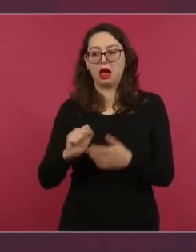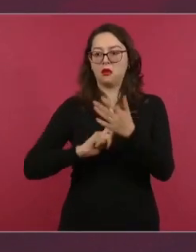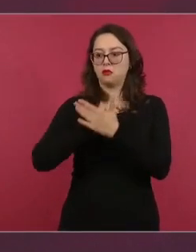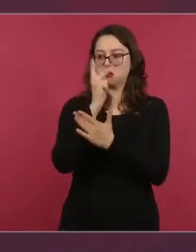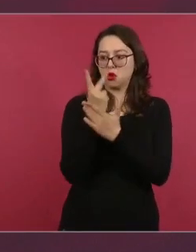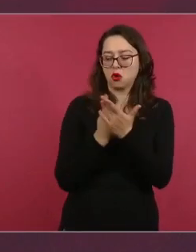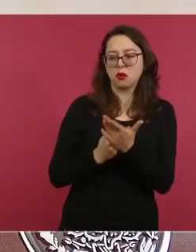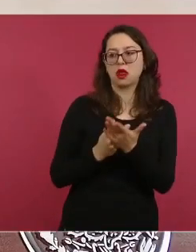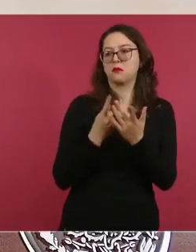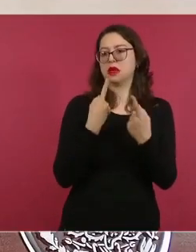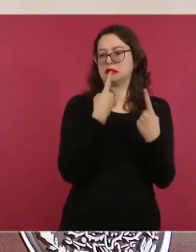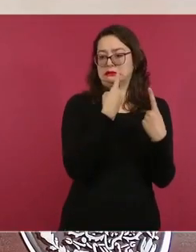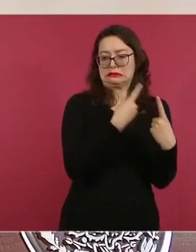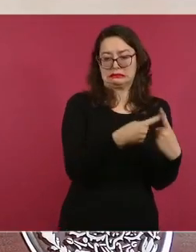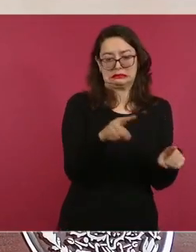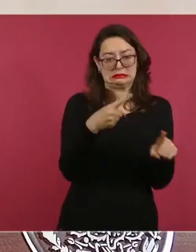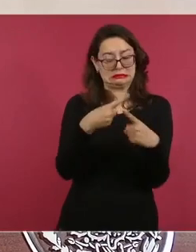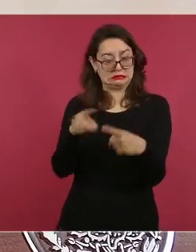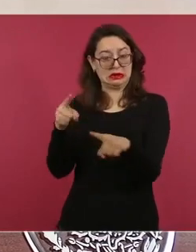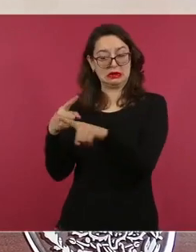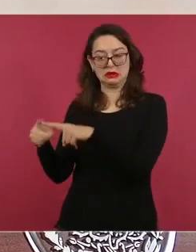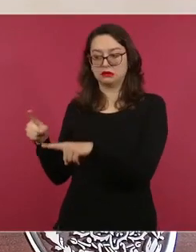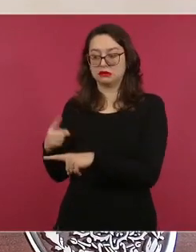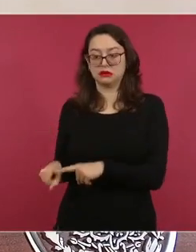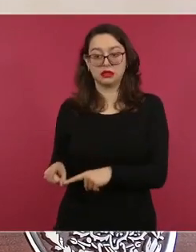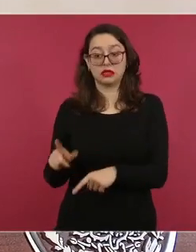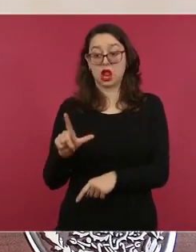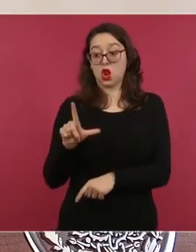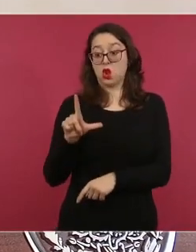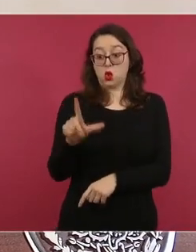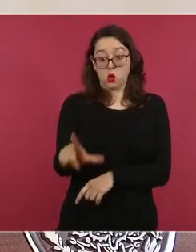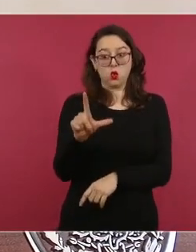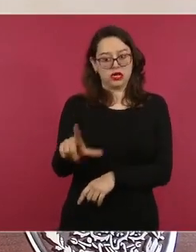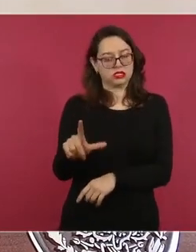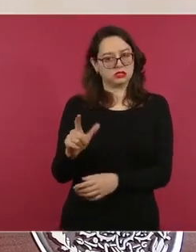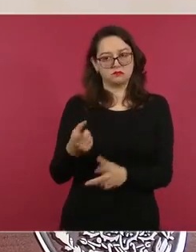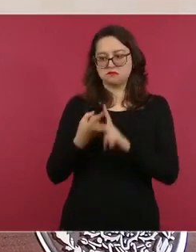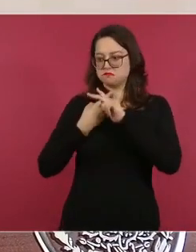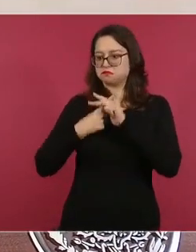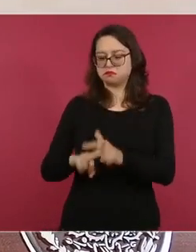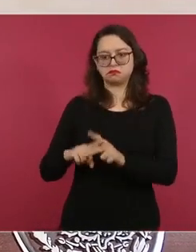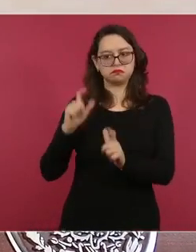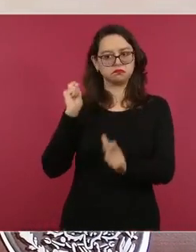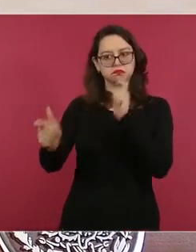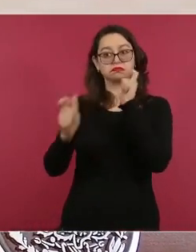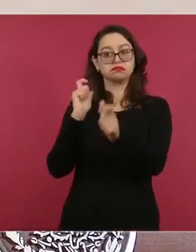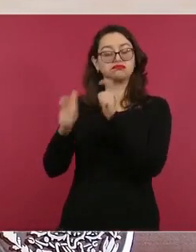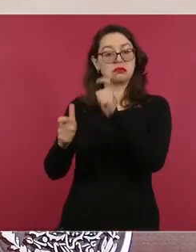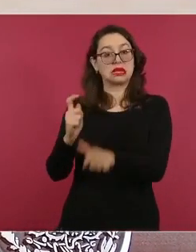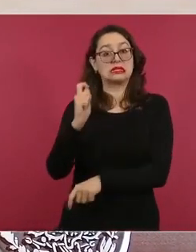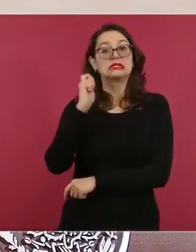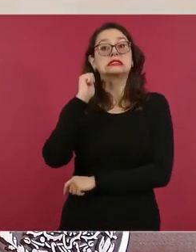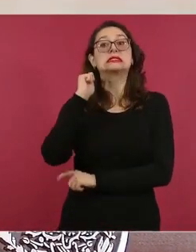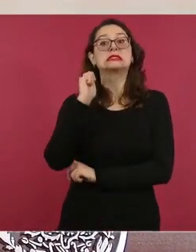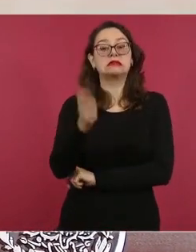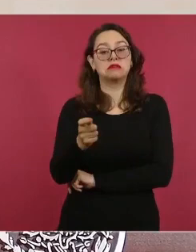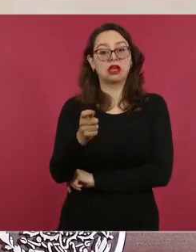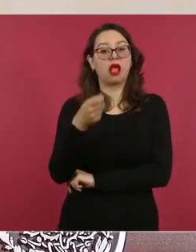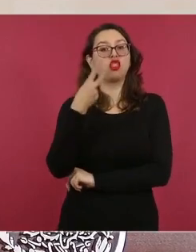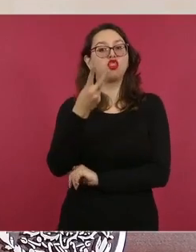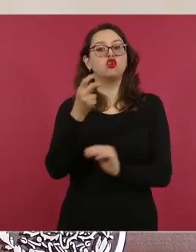pensión a adultos mayores, a personas con discapacidad, becas,